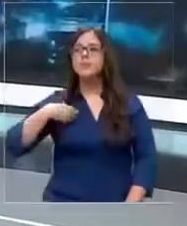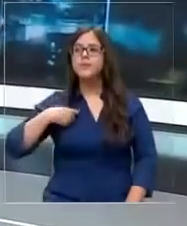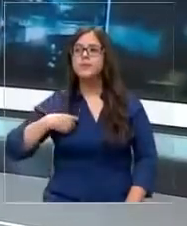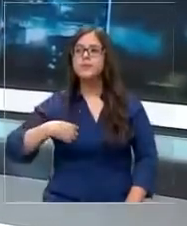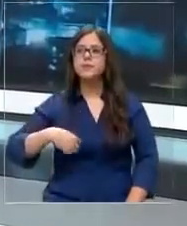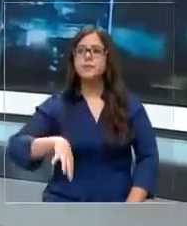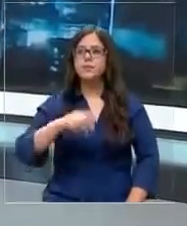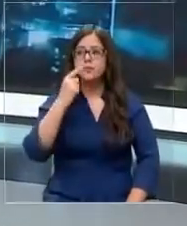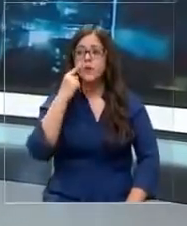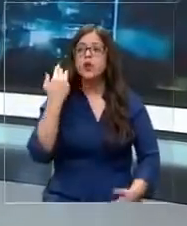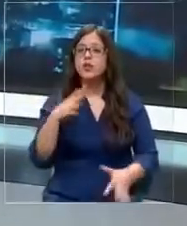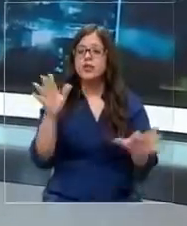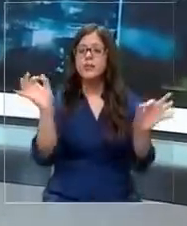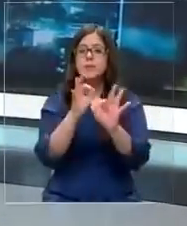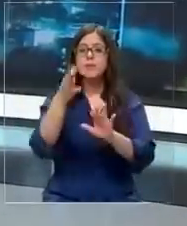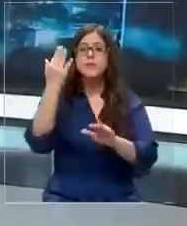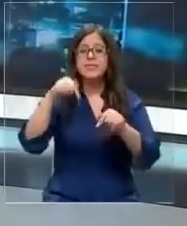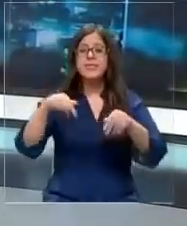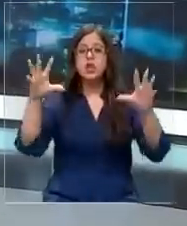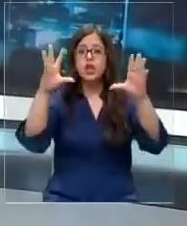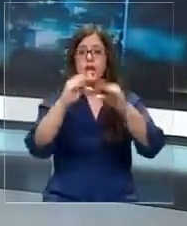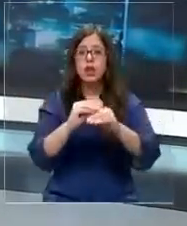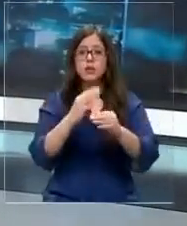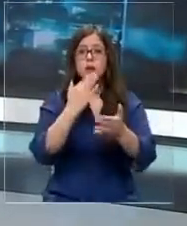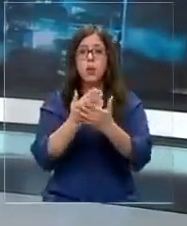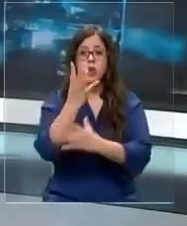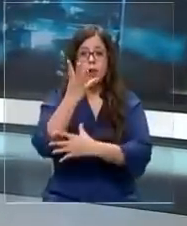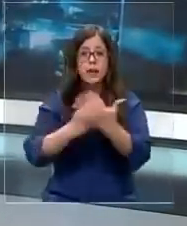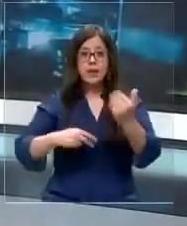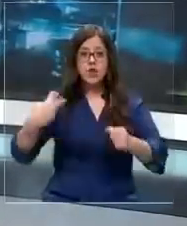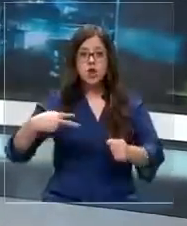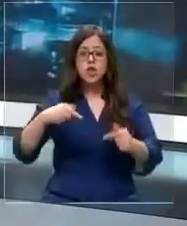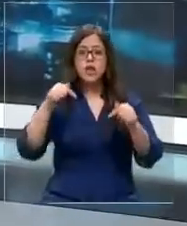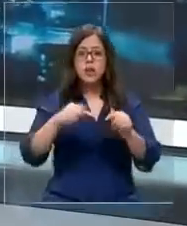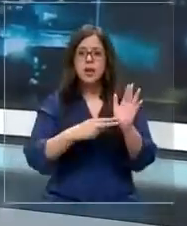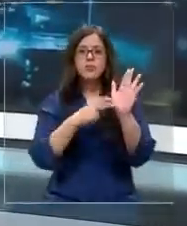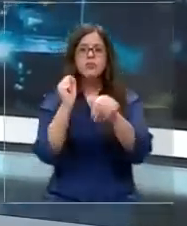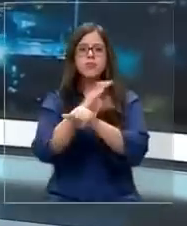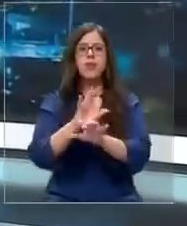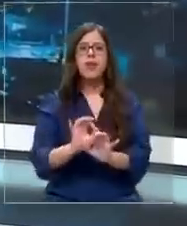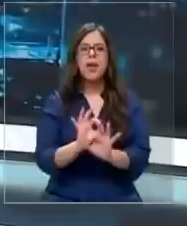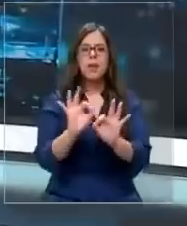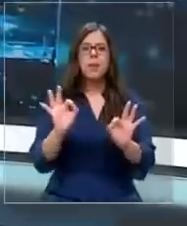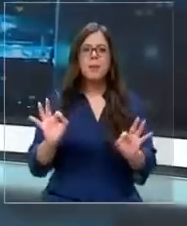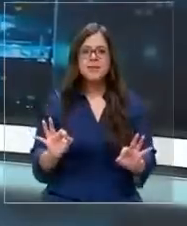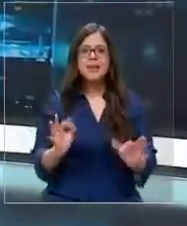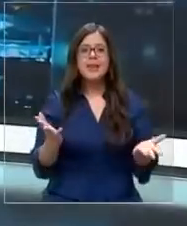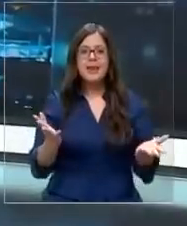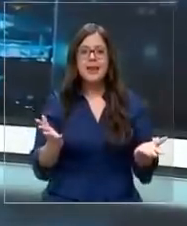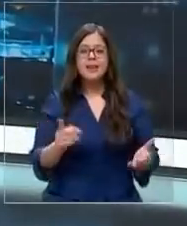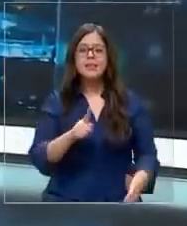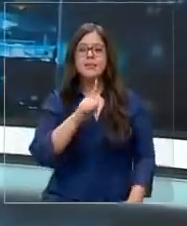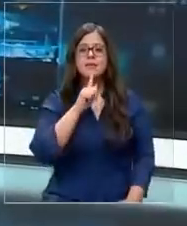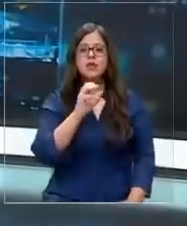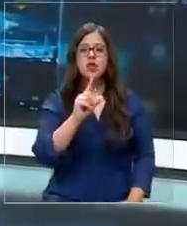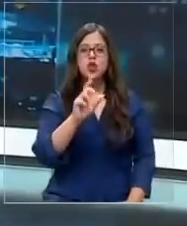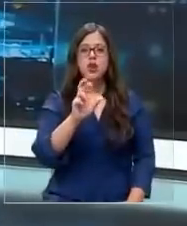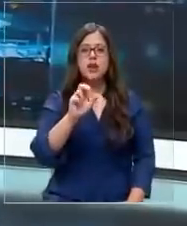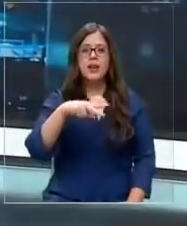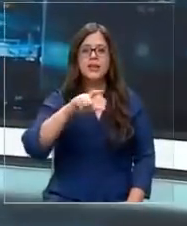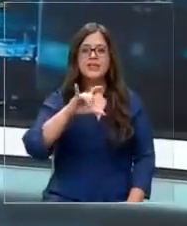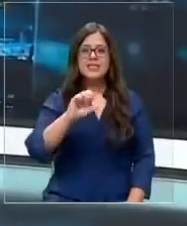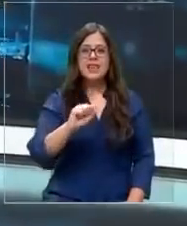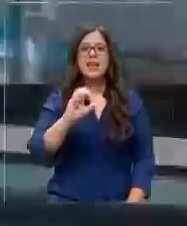Ya se los habíamos adelantado esta noche, después de las noticias, un programa especial de Tolerancia Cero con el siguiente